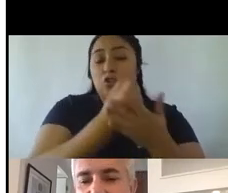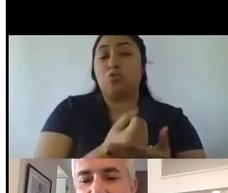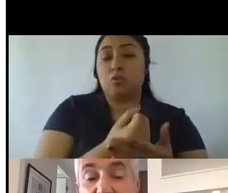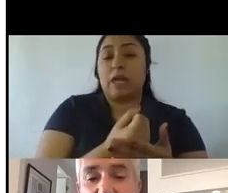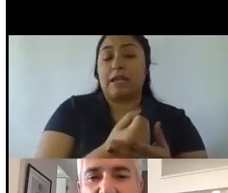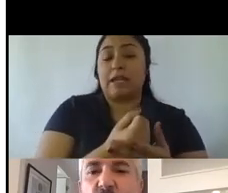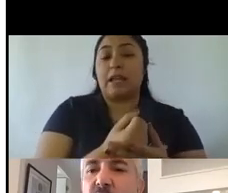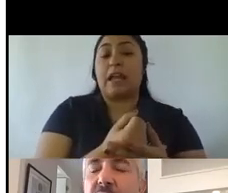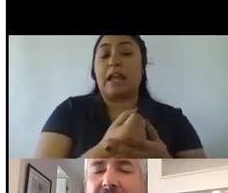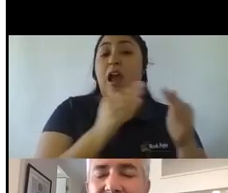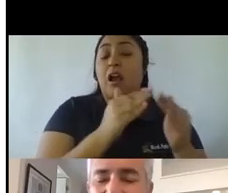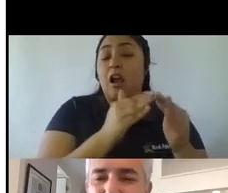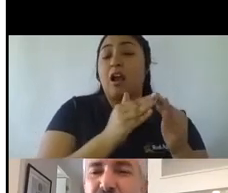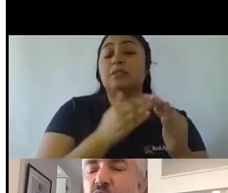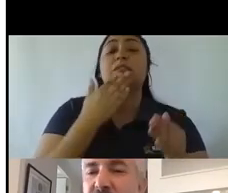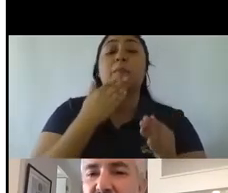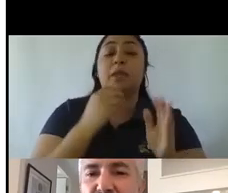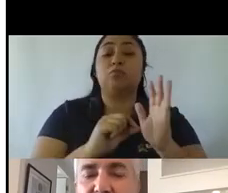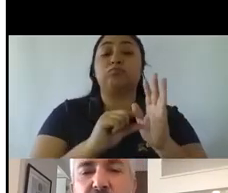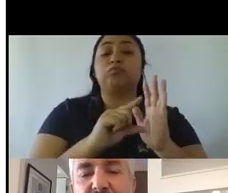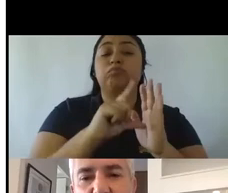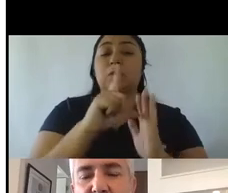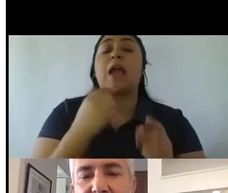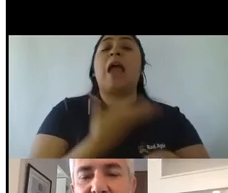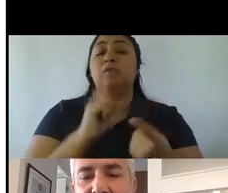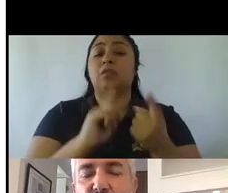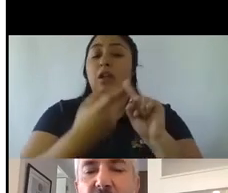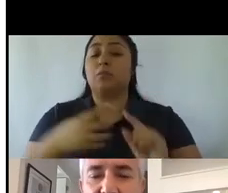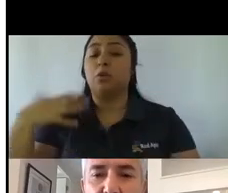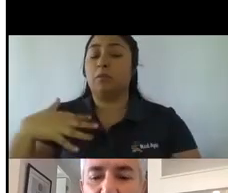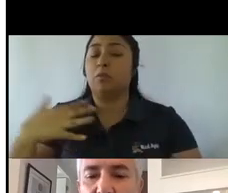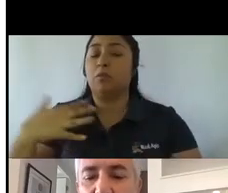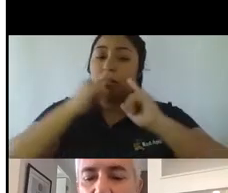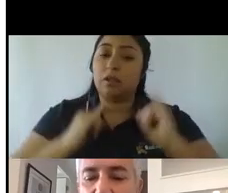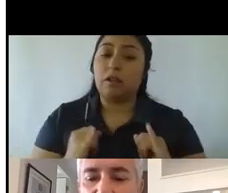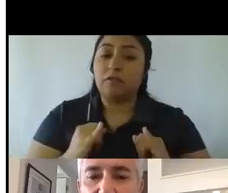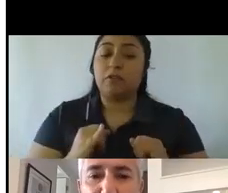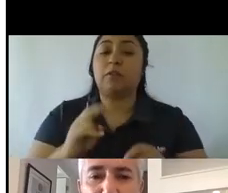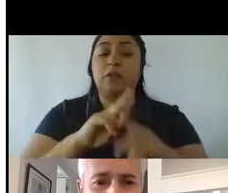disparando. Bueno, hay cambios súper significativos en la forma que estamos haciendo las cosas.